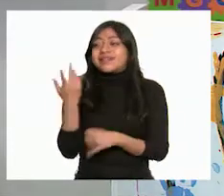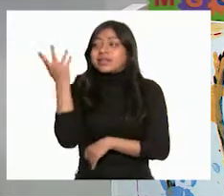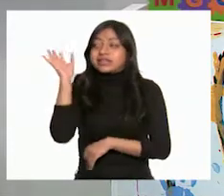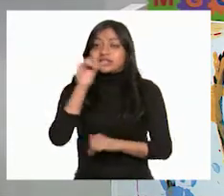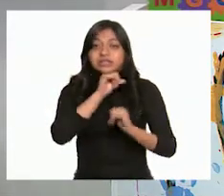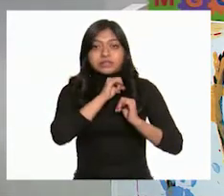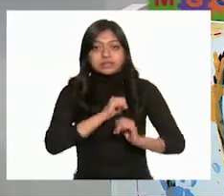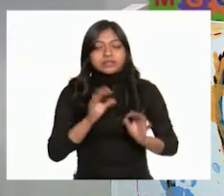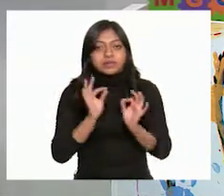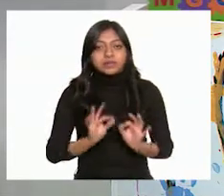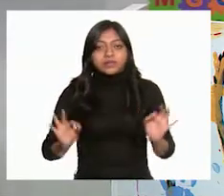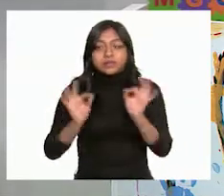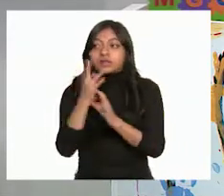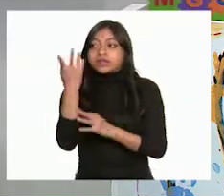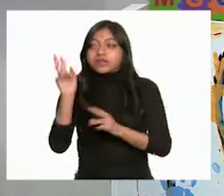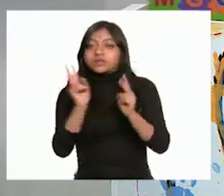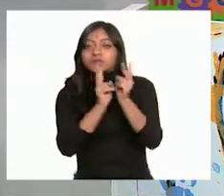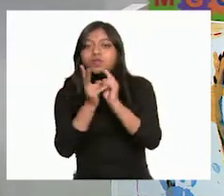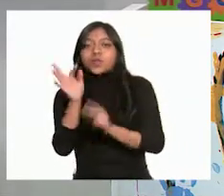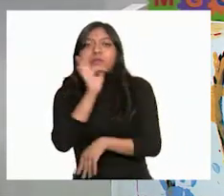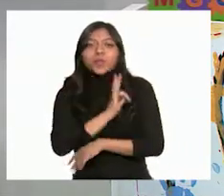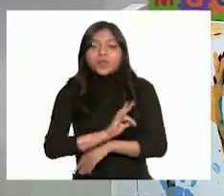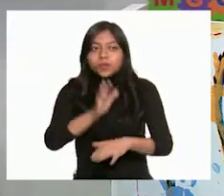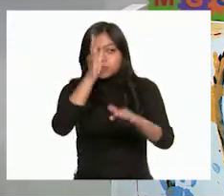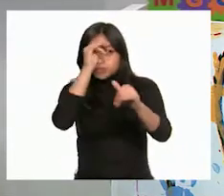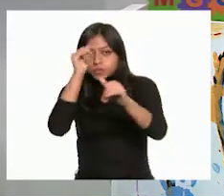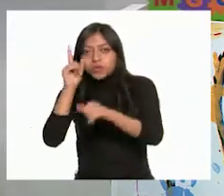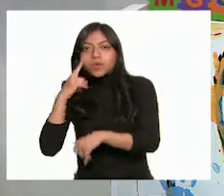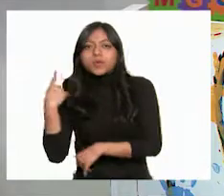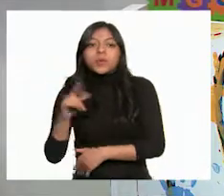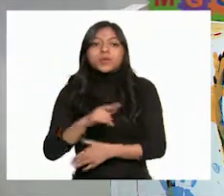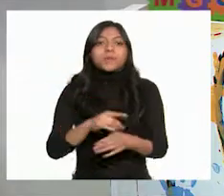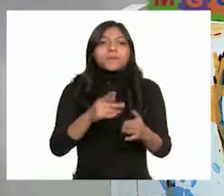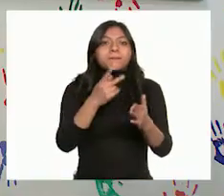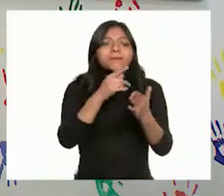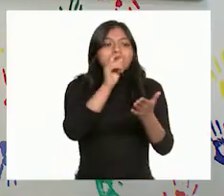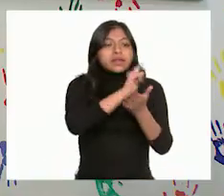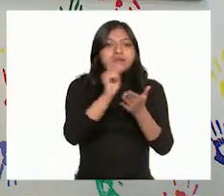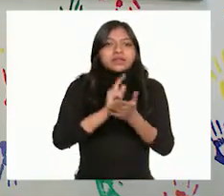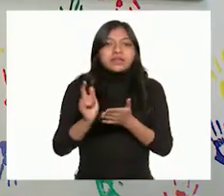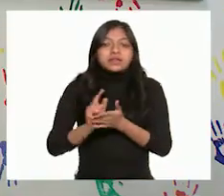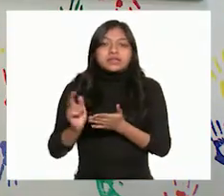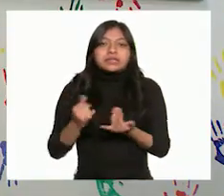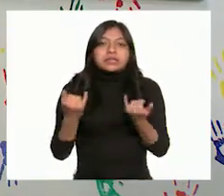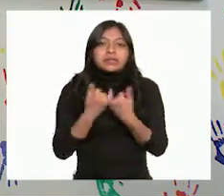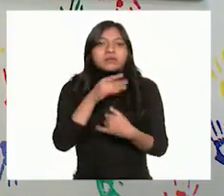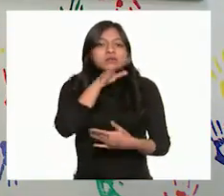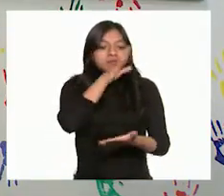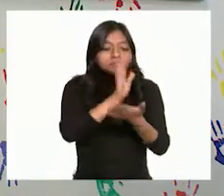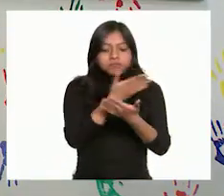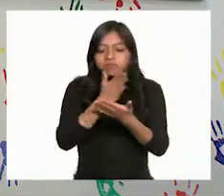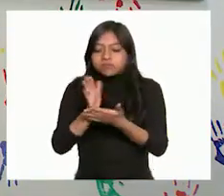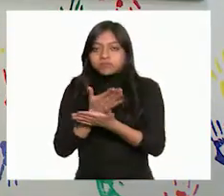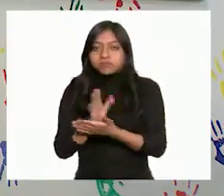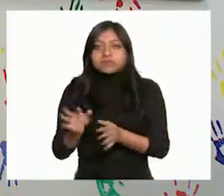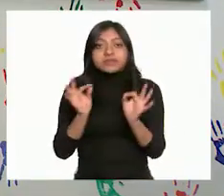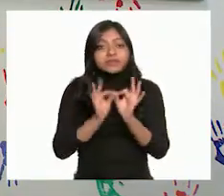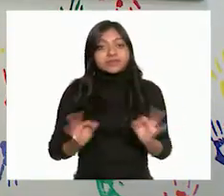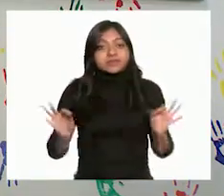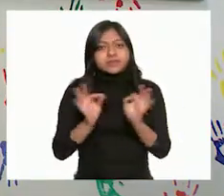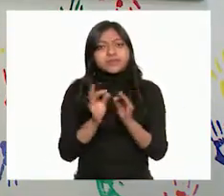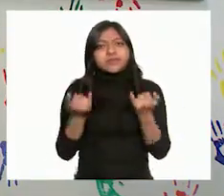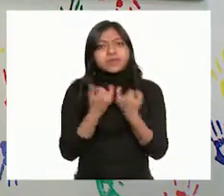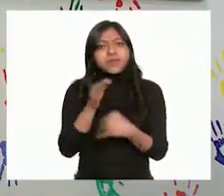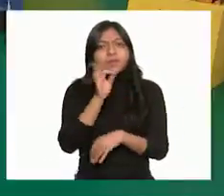En este caso, las vecinas y vecinos pueden organizar una jornada de limpieza y clasificación de basura, ¿cómo ven? Muy bien. también pueden dar